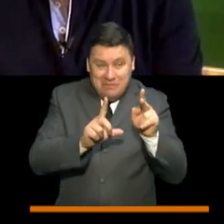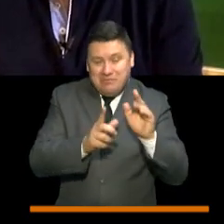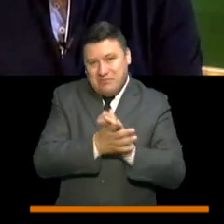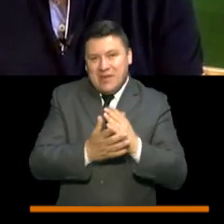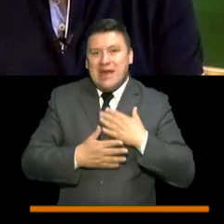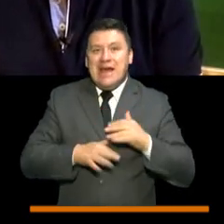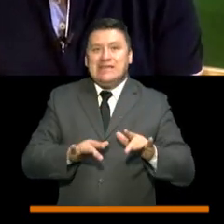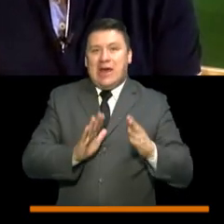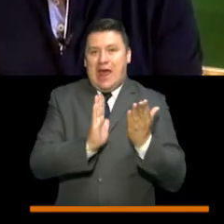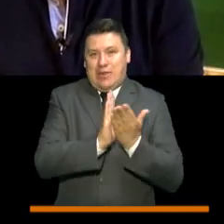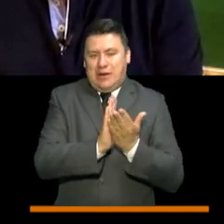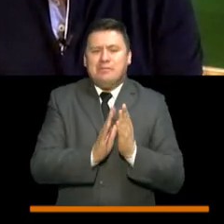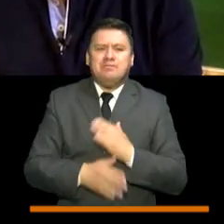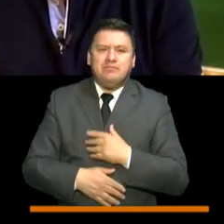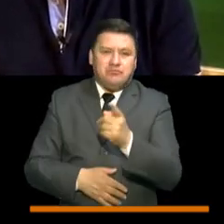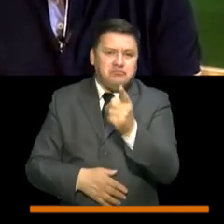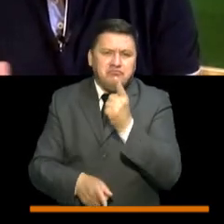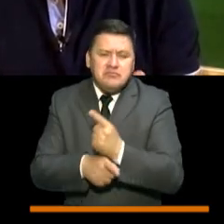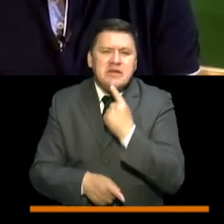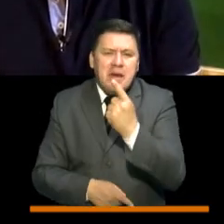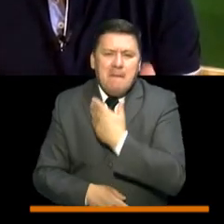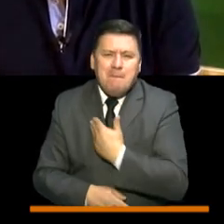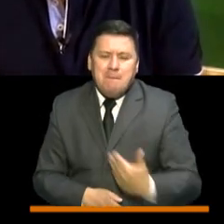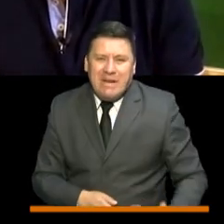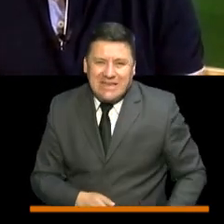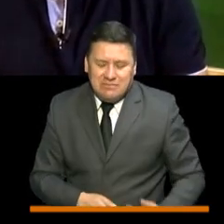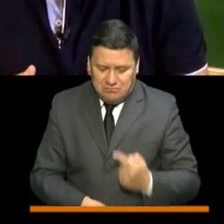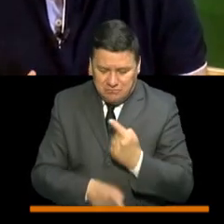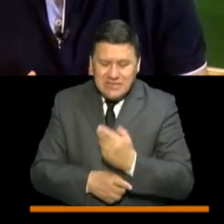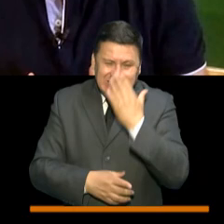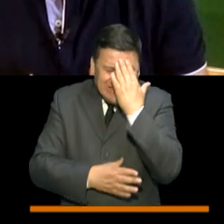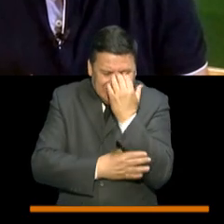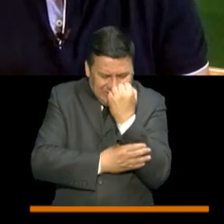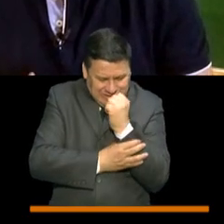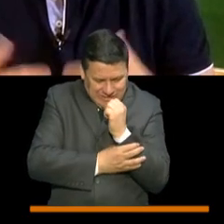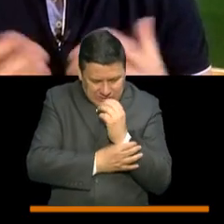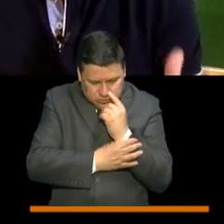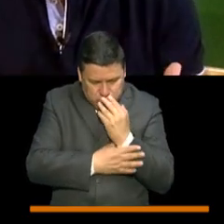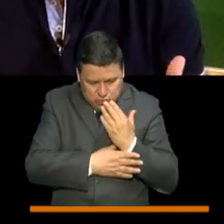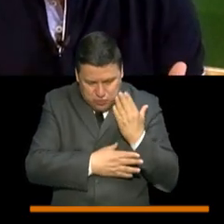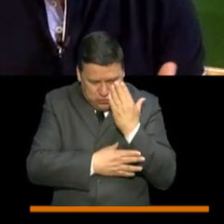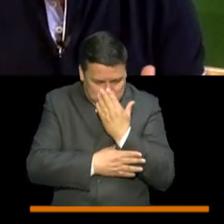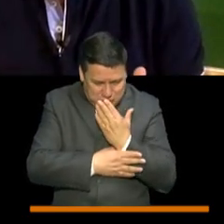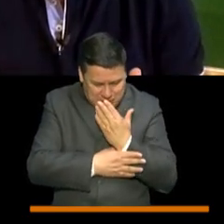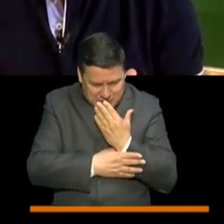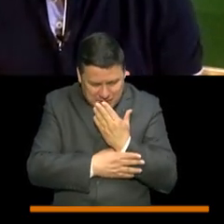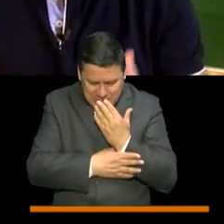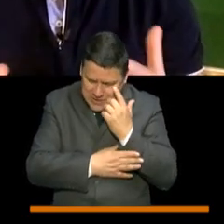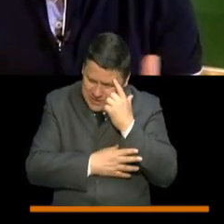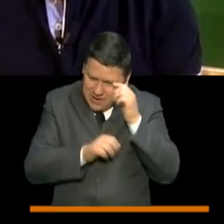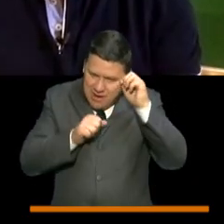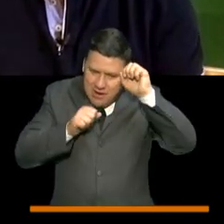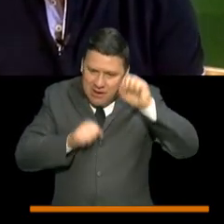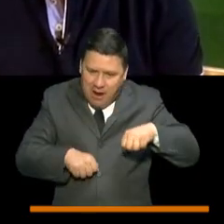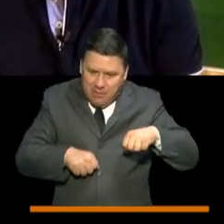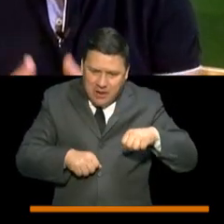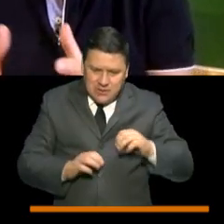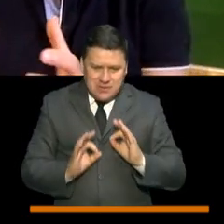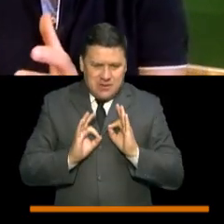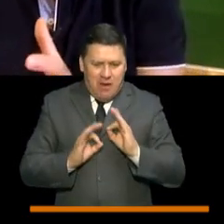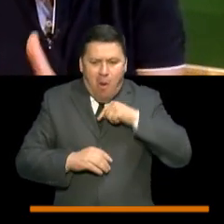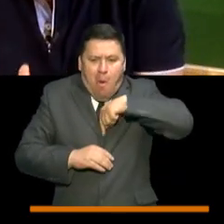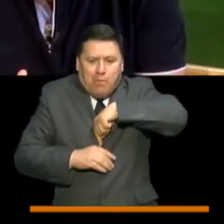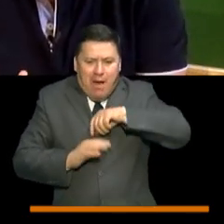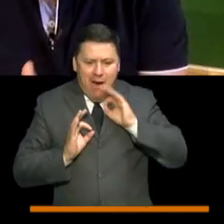a nuestra secretaria de Educación. Como usted lo decía, presidente, esta crisis pone a prueba muchas de las capacidades y de las calidades que